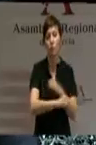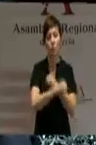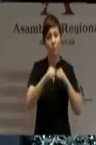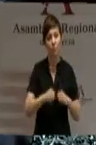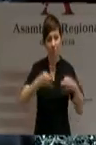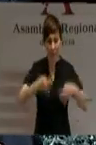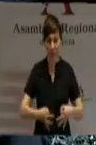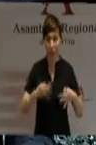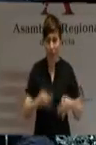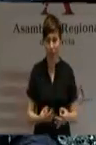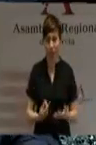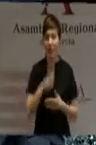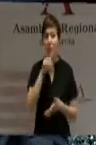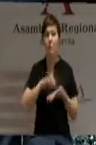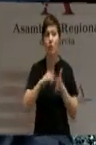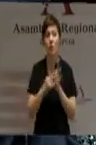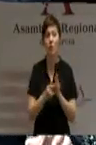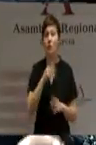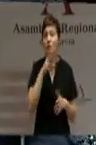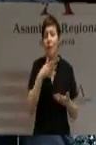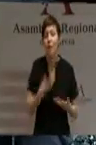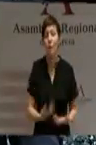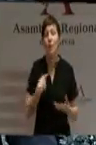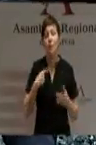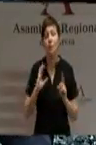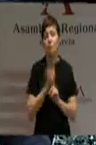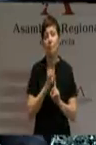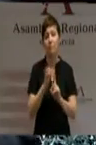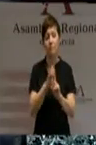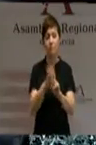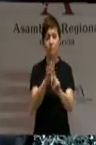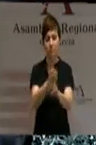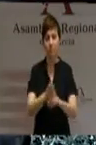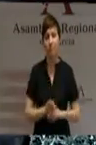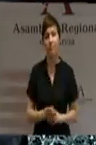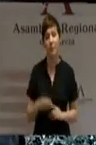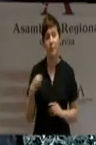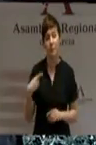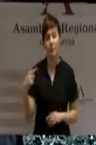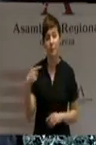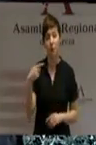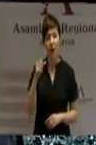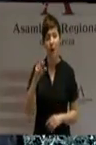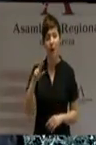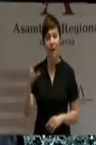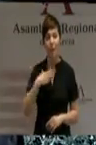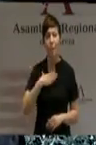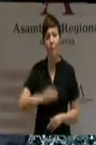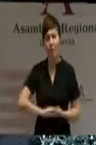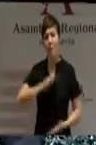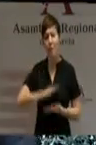grandes proyectos que están en marcha. Alberto Garres estará a la altura de lo que la sociedad espera de su presidente.